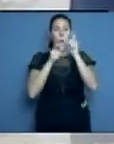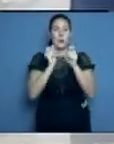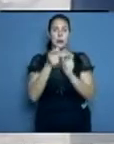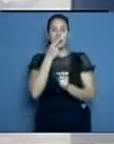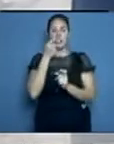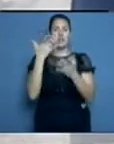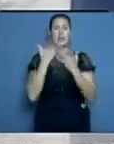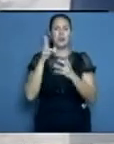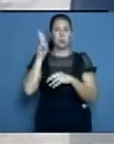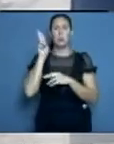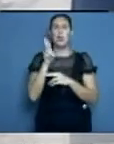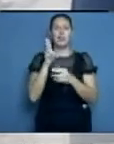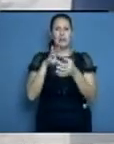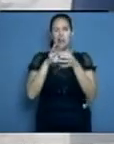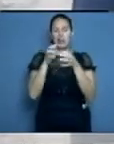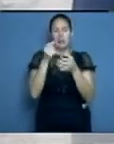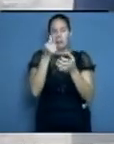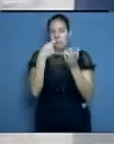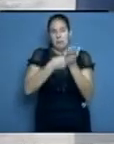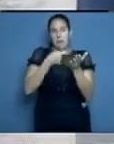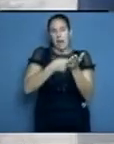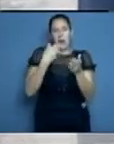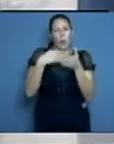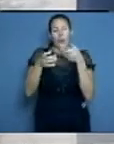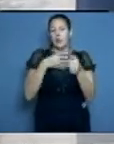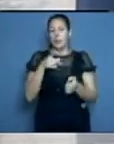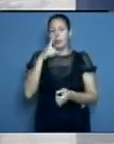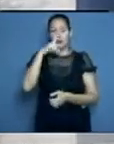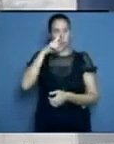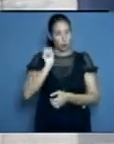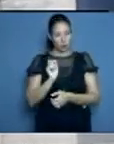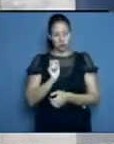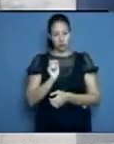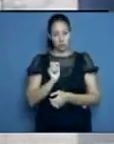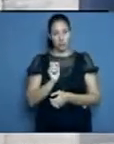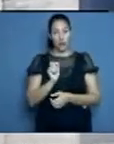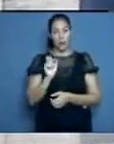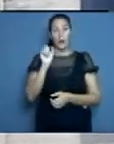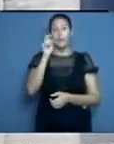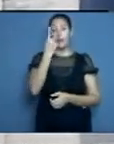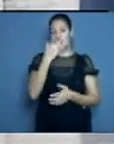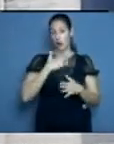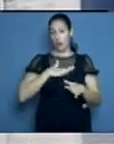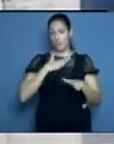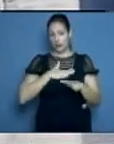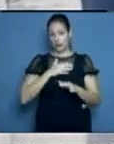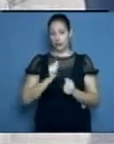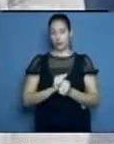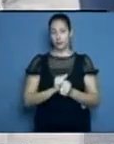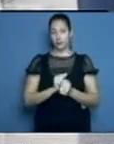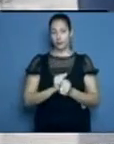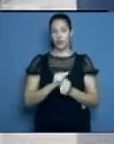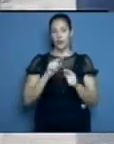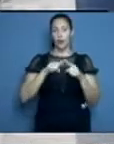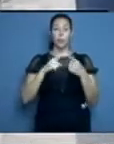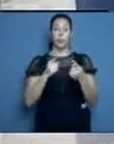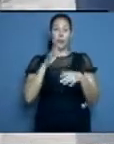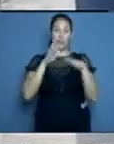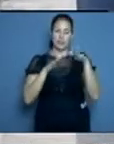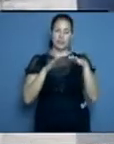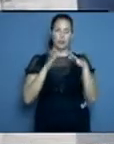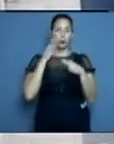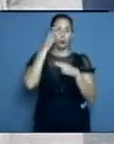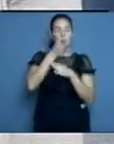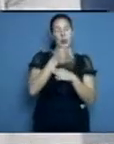Si no existe, lo localizamos. Lo localizamos y hacemos nivelaciones. Nivelaciones desde los propios municipios, entre nuestros municipios de la